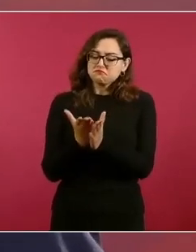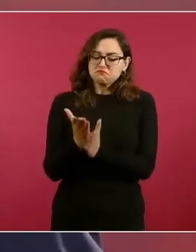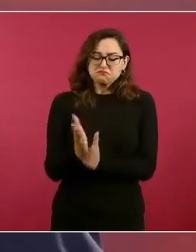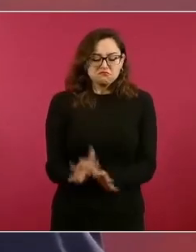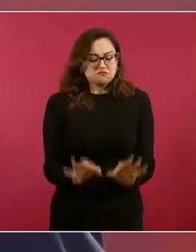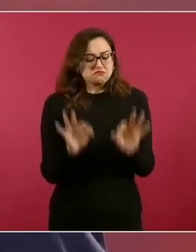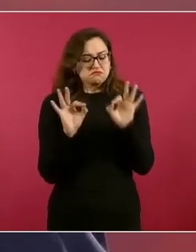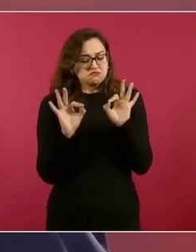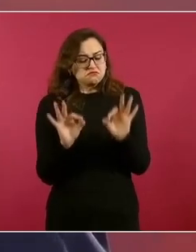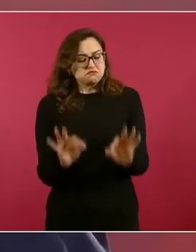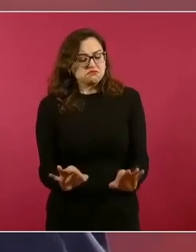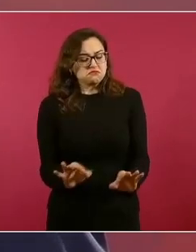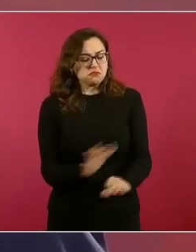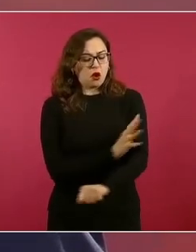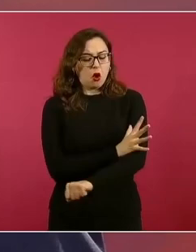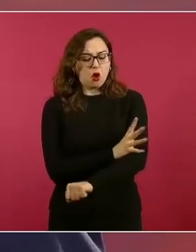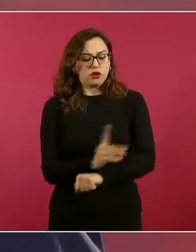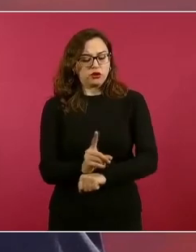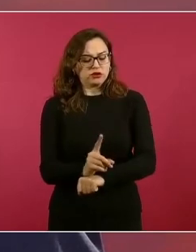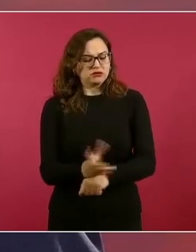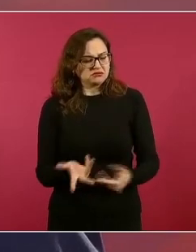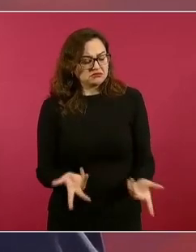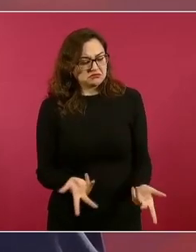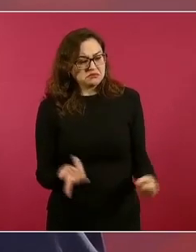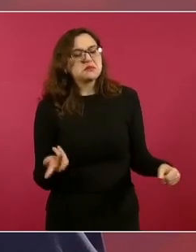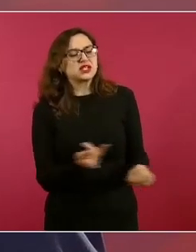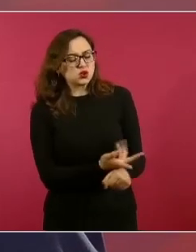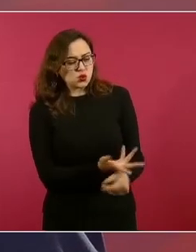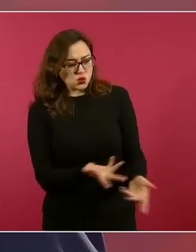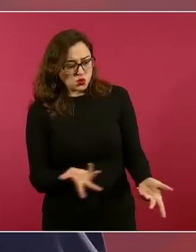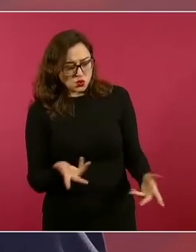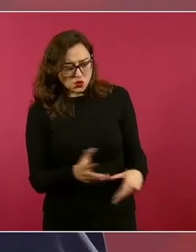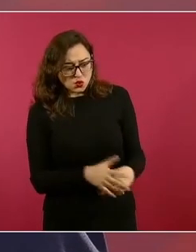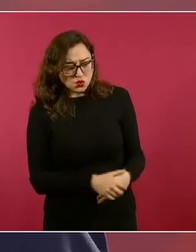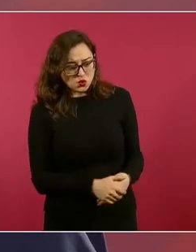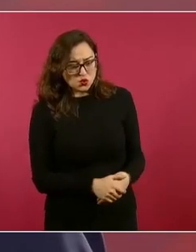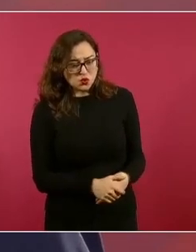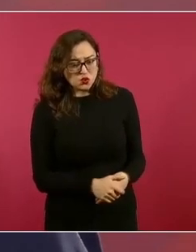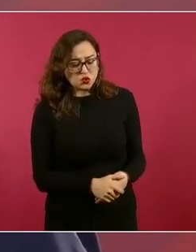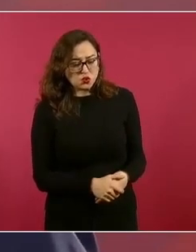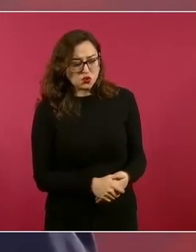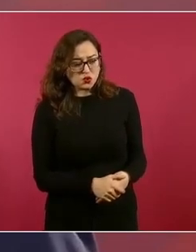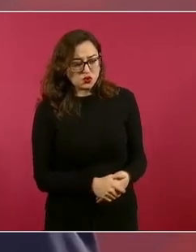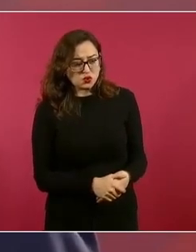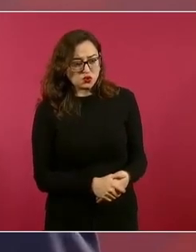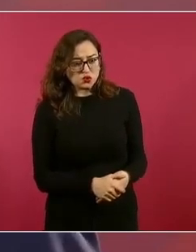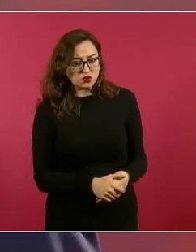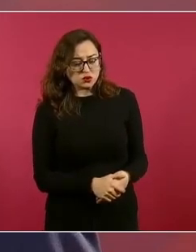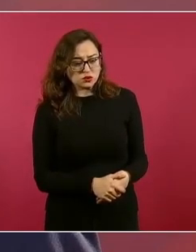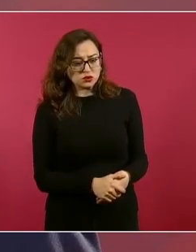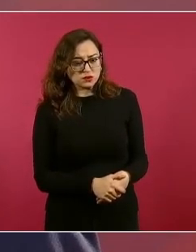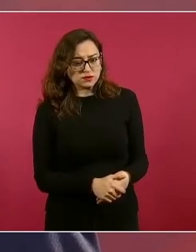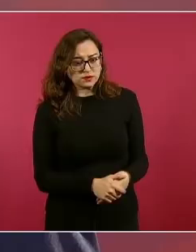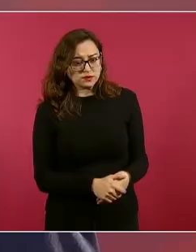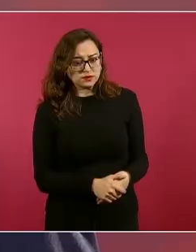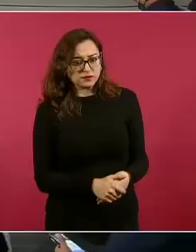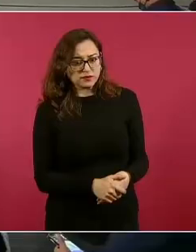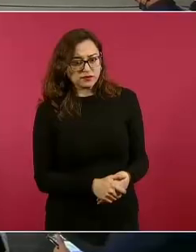íntegros, honestos, o